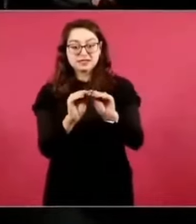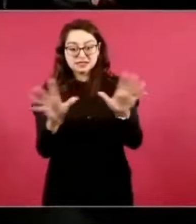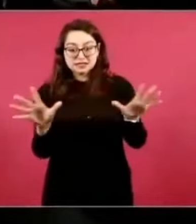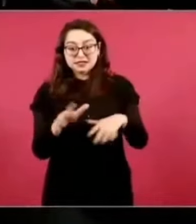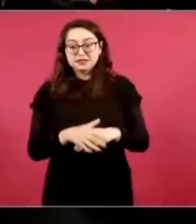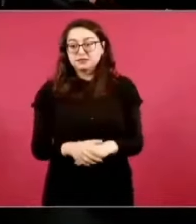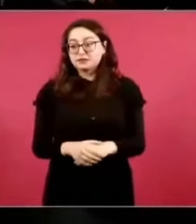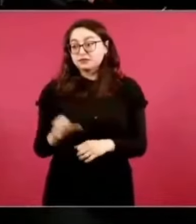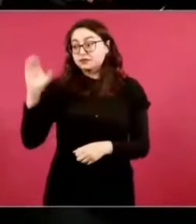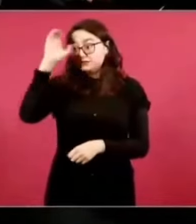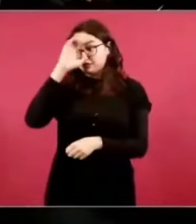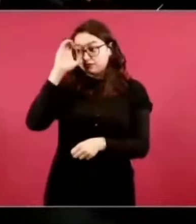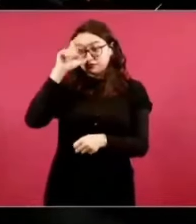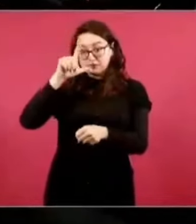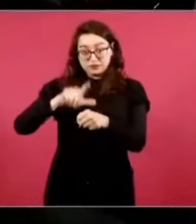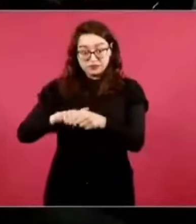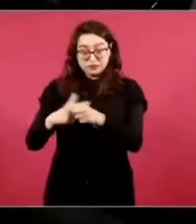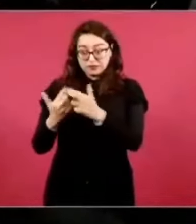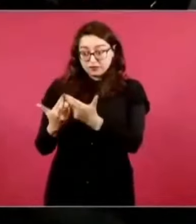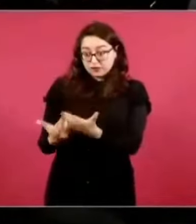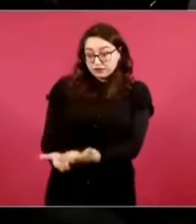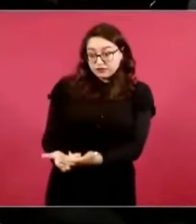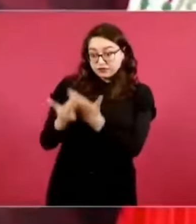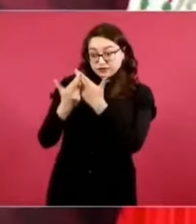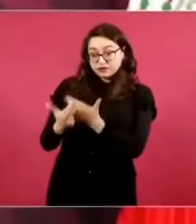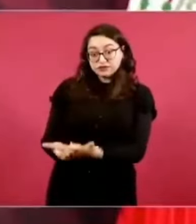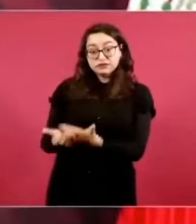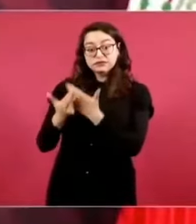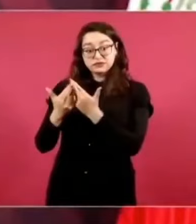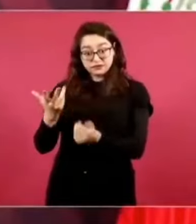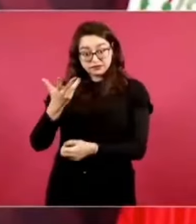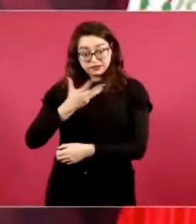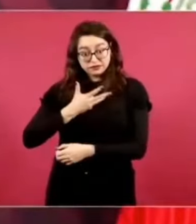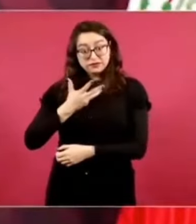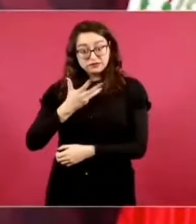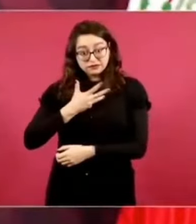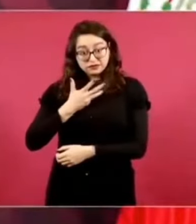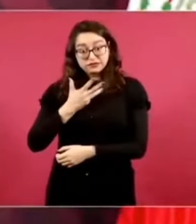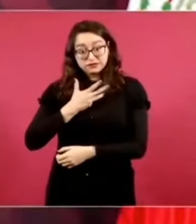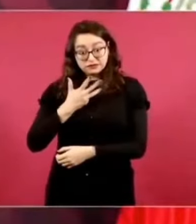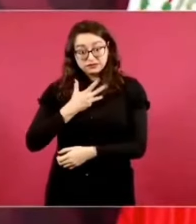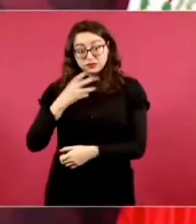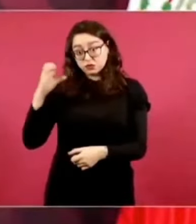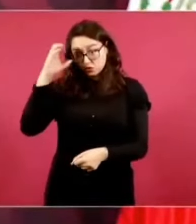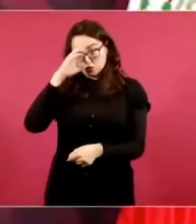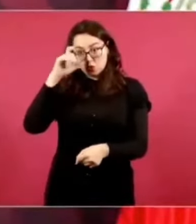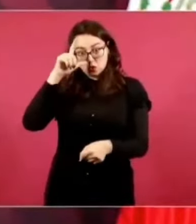la extensión amplia de lo que es la cultura,